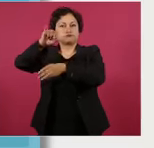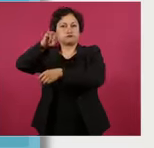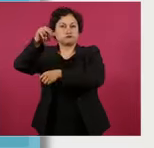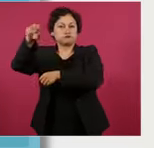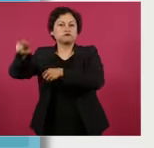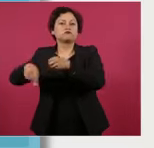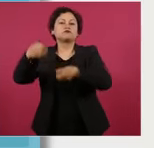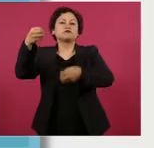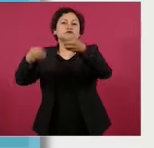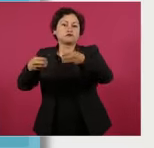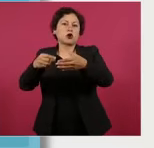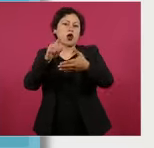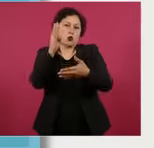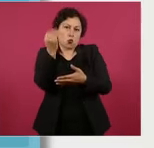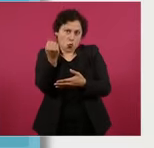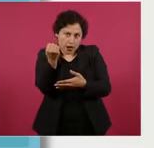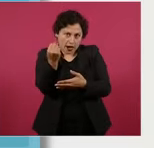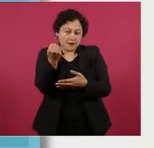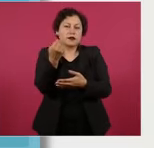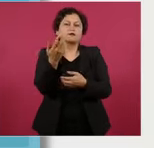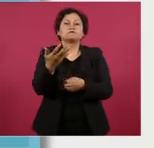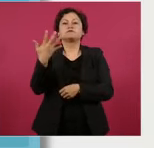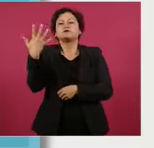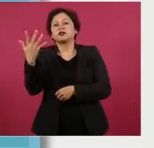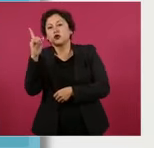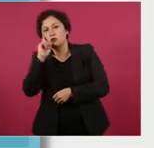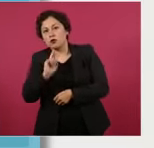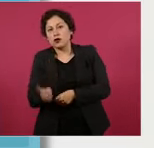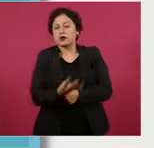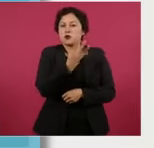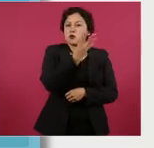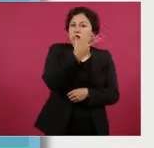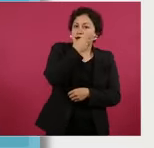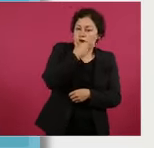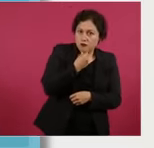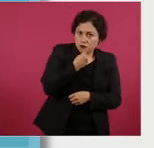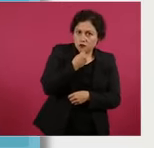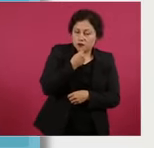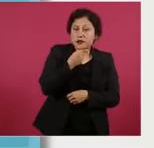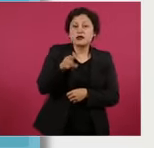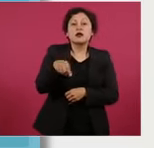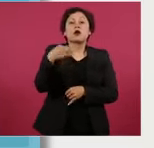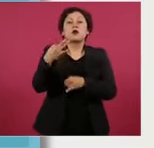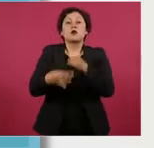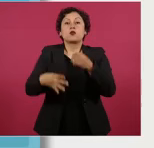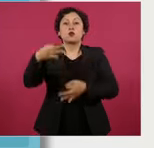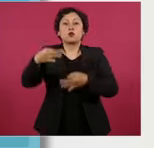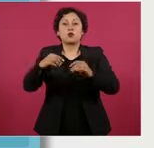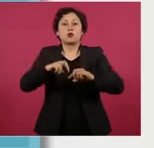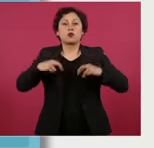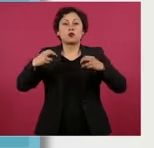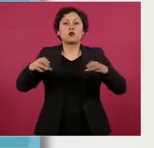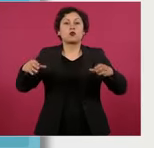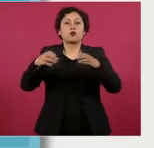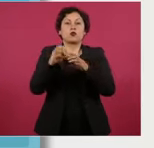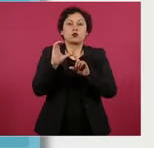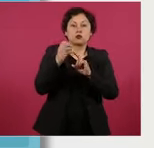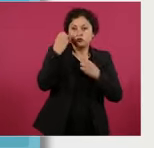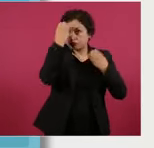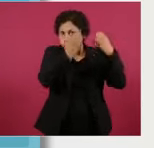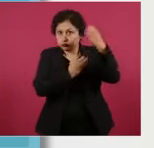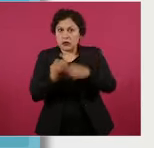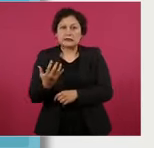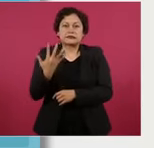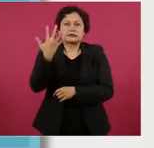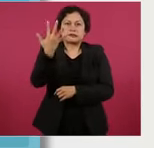ministros, cinco mujeres y cuatro hombres y para el tribunal de disciplina por cinco. Vamos a ver